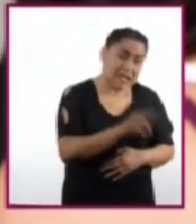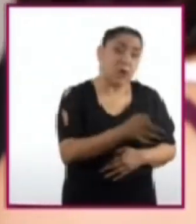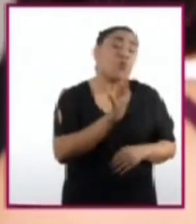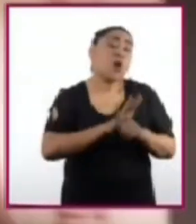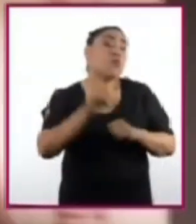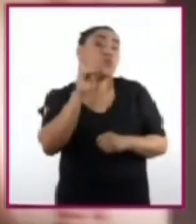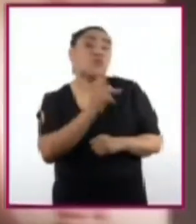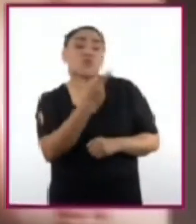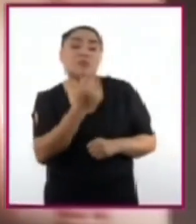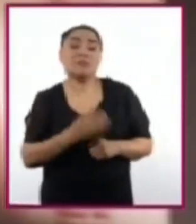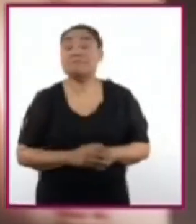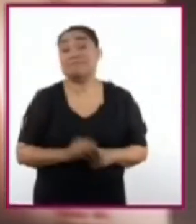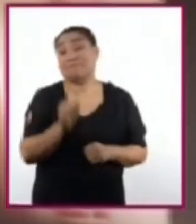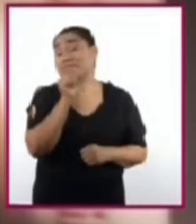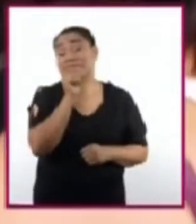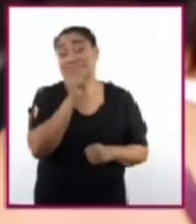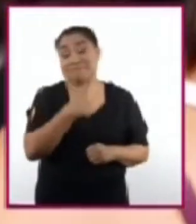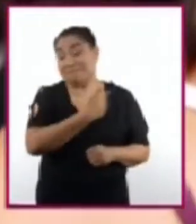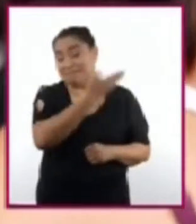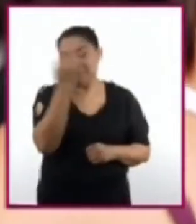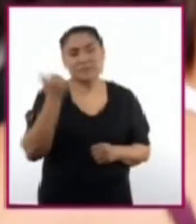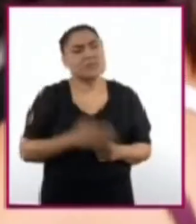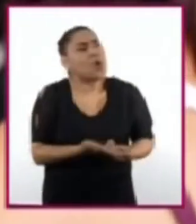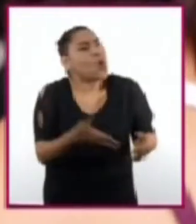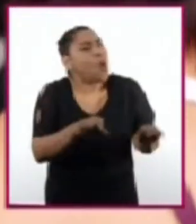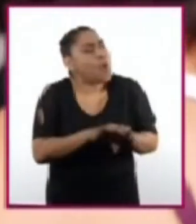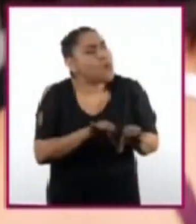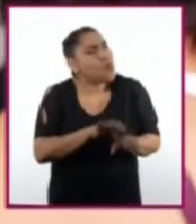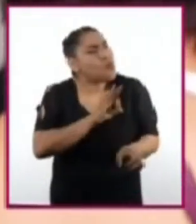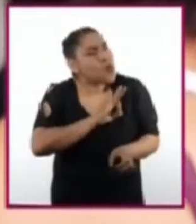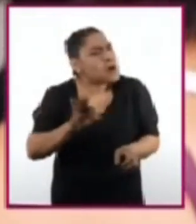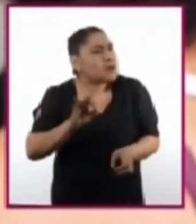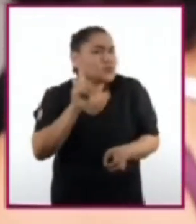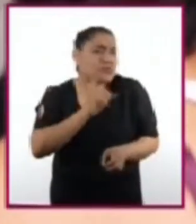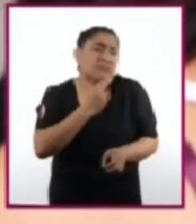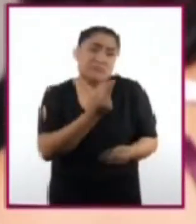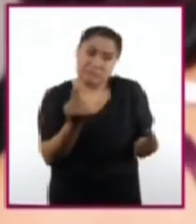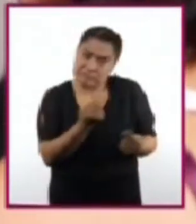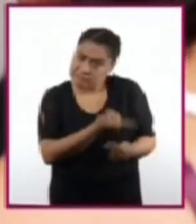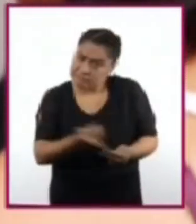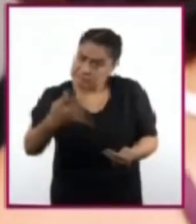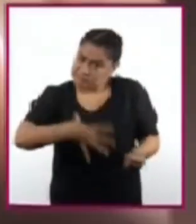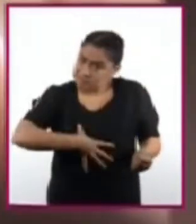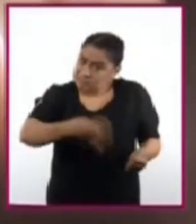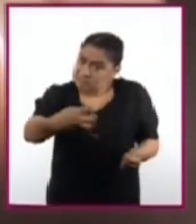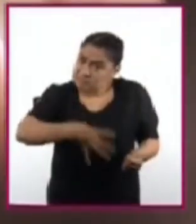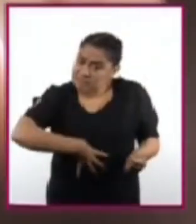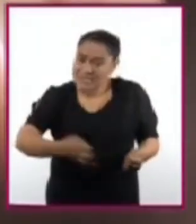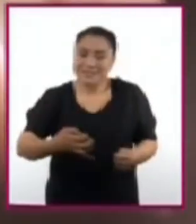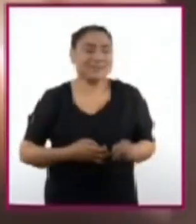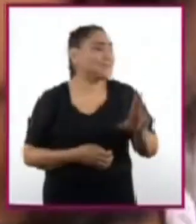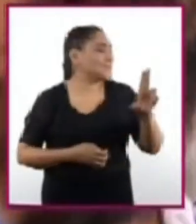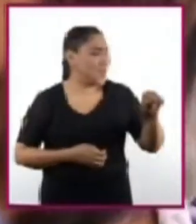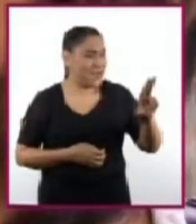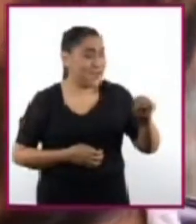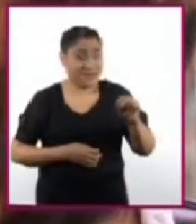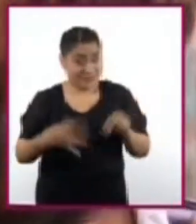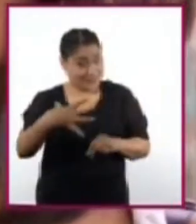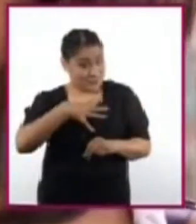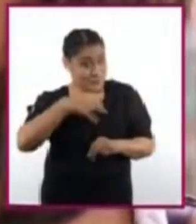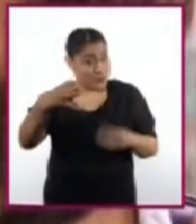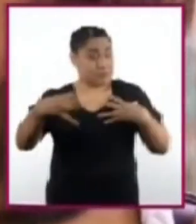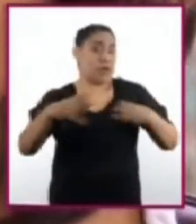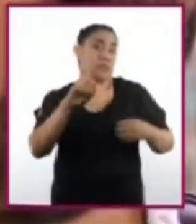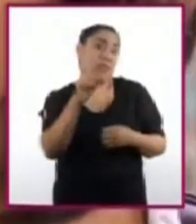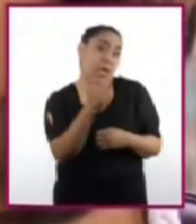niña o niña? No, aún no lo sé. ¿Y cómo puedes averiguarlo? ¿Debes hacerte un estudio de rayos X o algo así? No, Iván. Los rayos X son